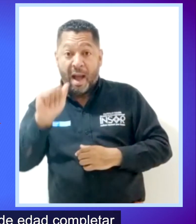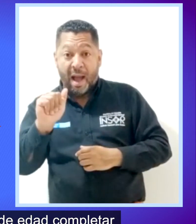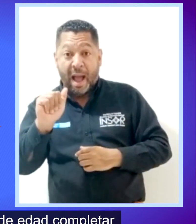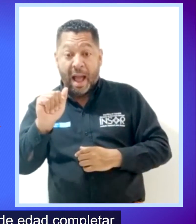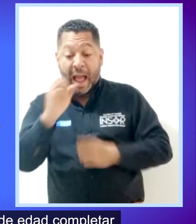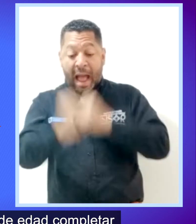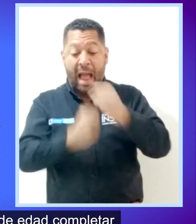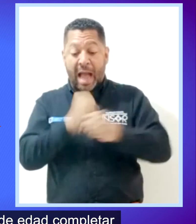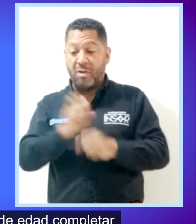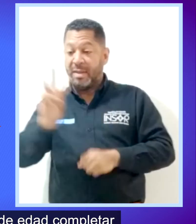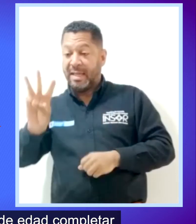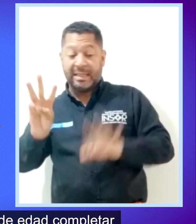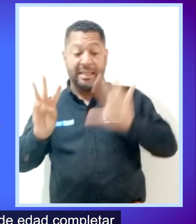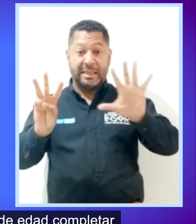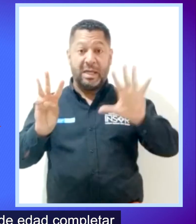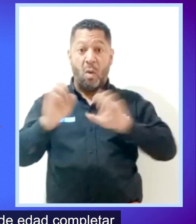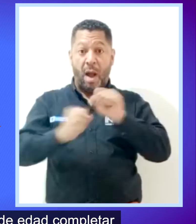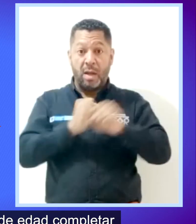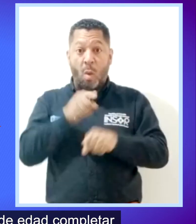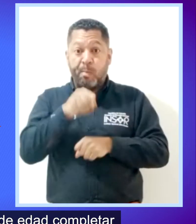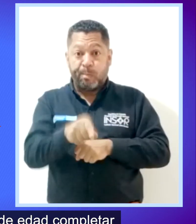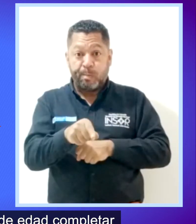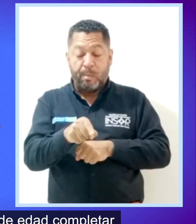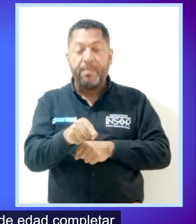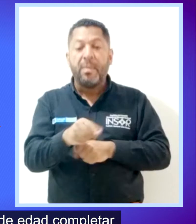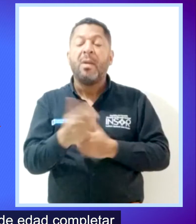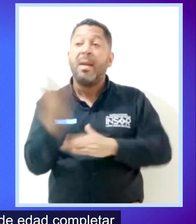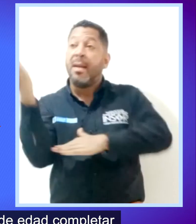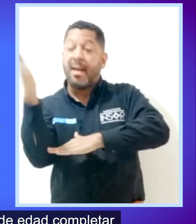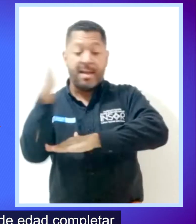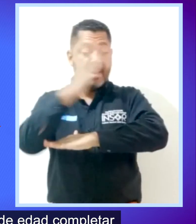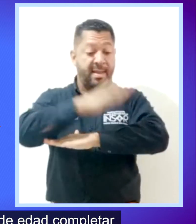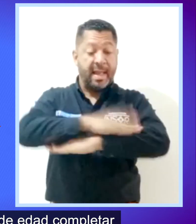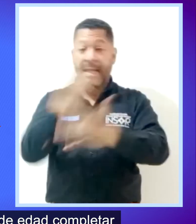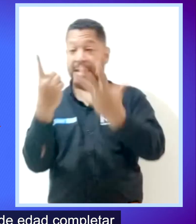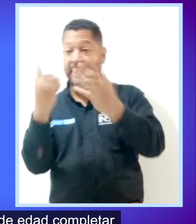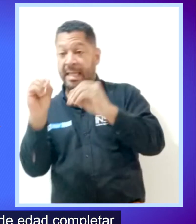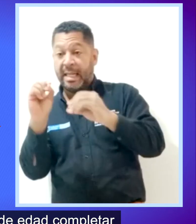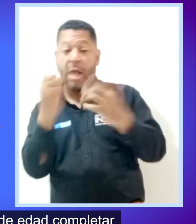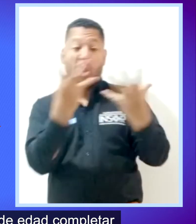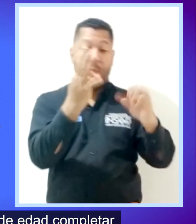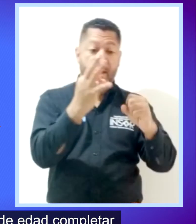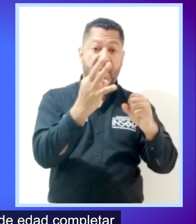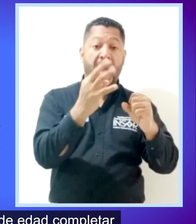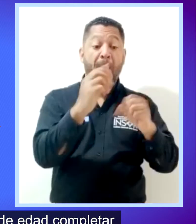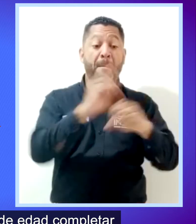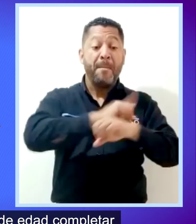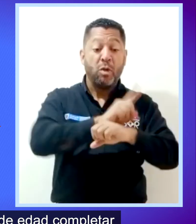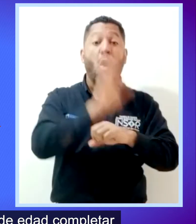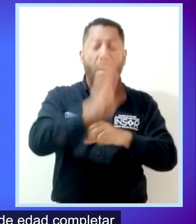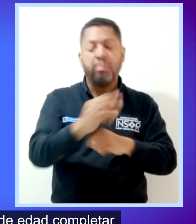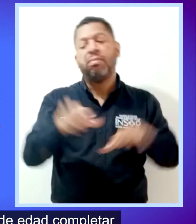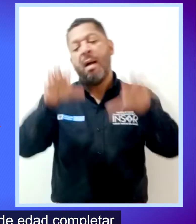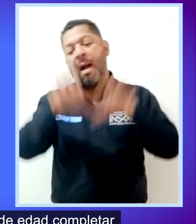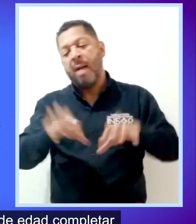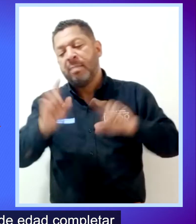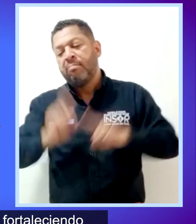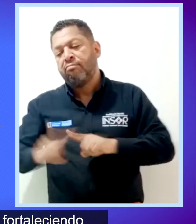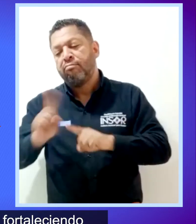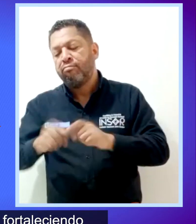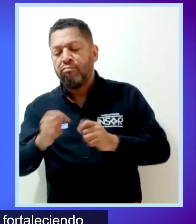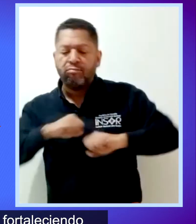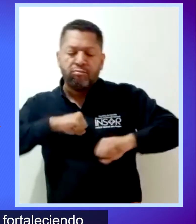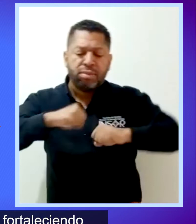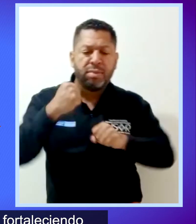Niñas y niños entre 3 a 5 años de edad completar entre 60 a 90 minutos de actividad física